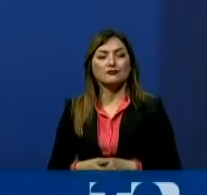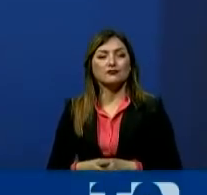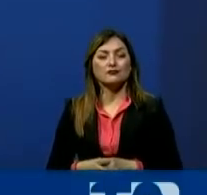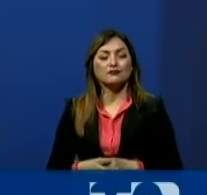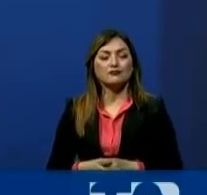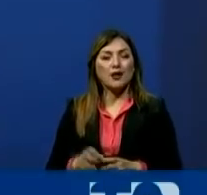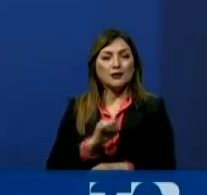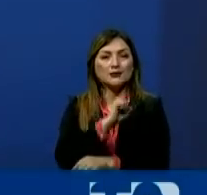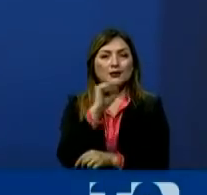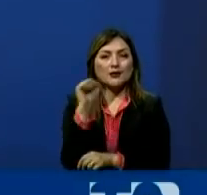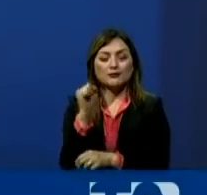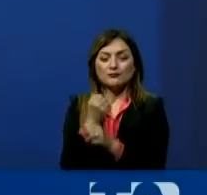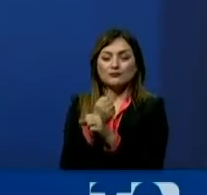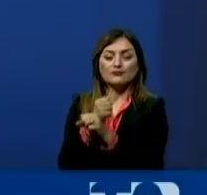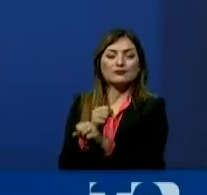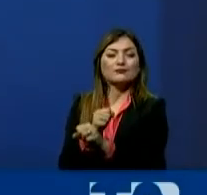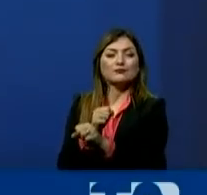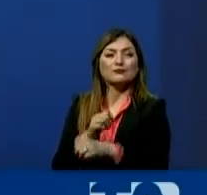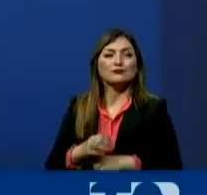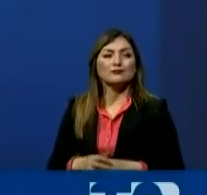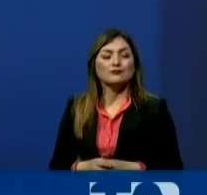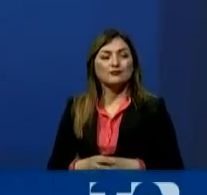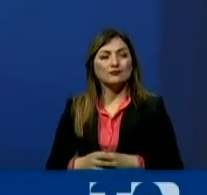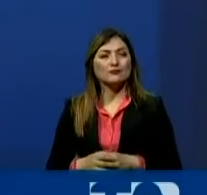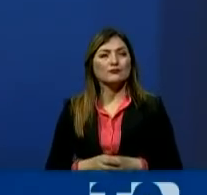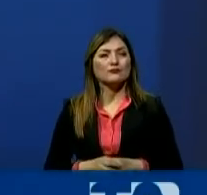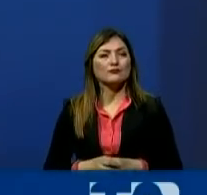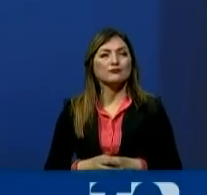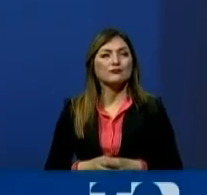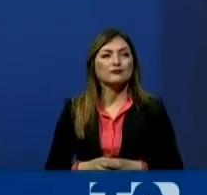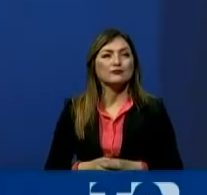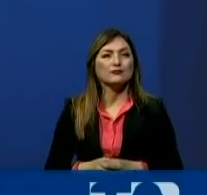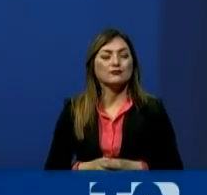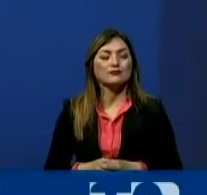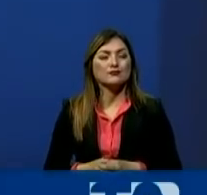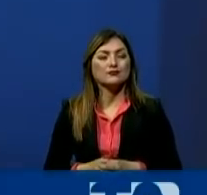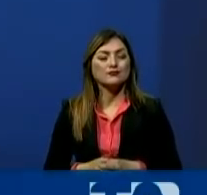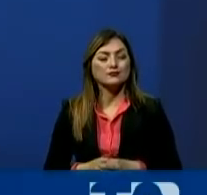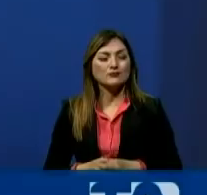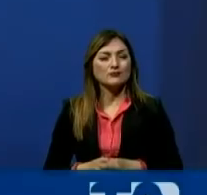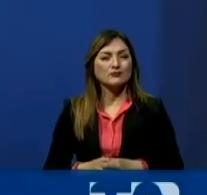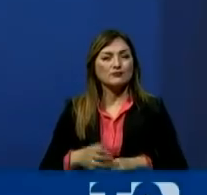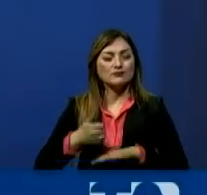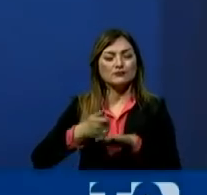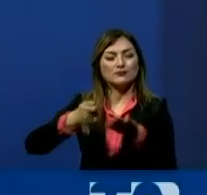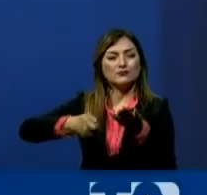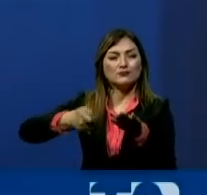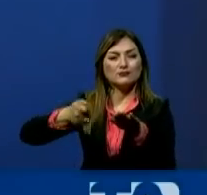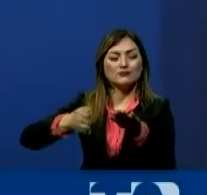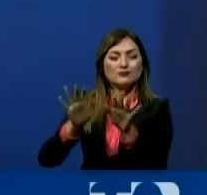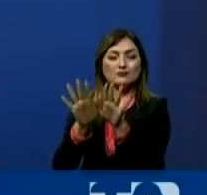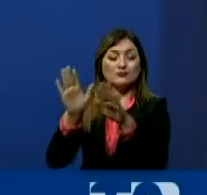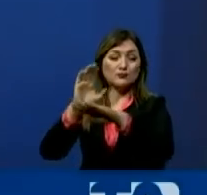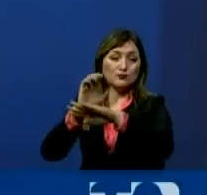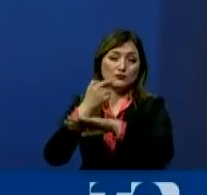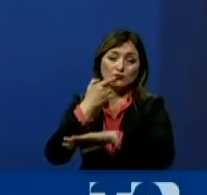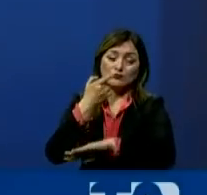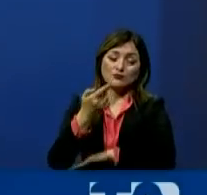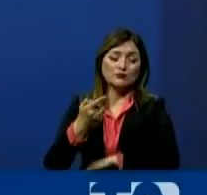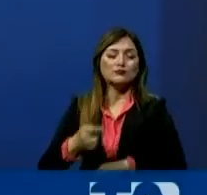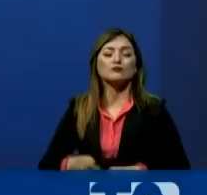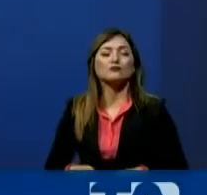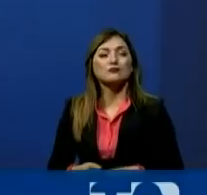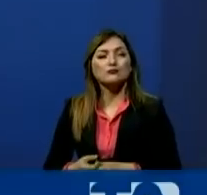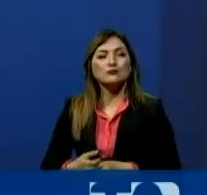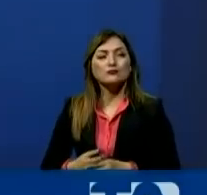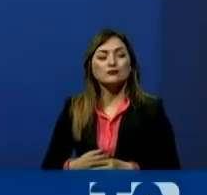también el derecho a la réplica. También tenemos un pronunciamiento del Procurador General del Estado, donde dice